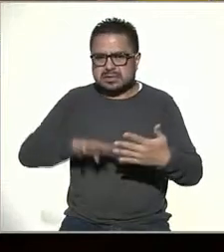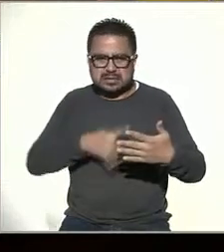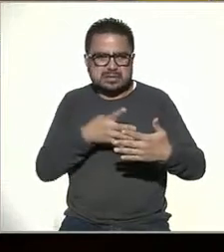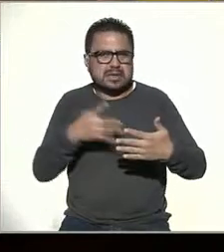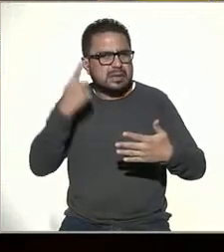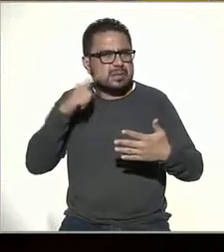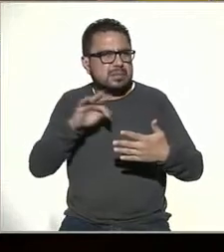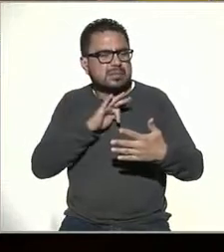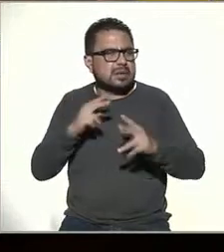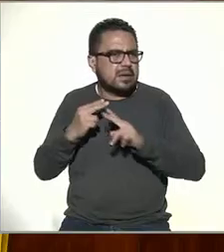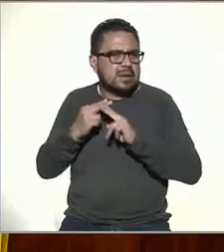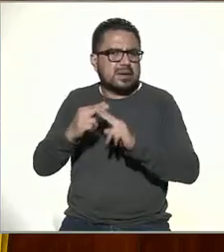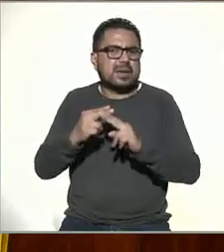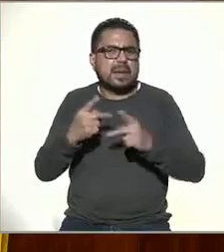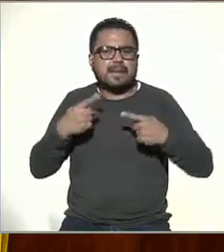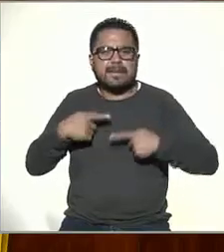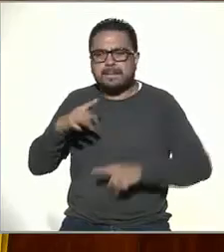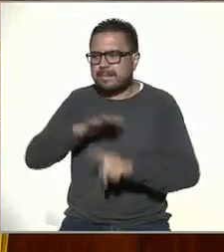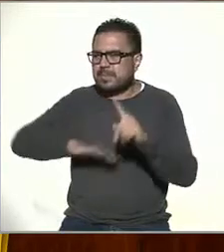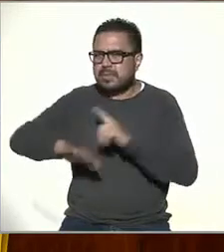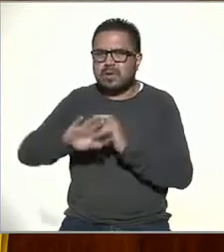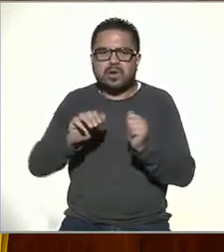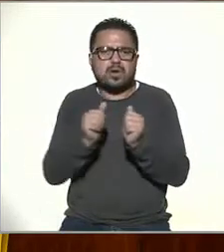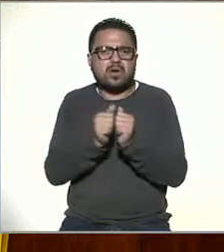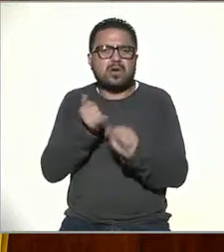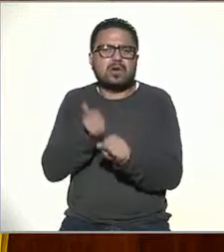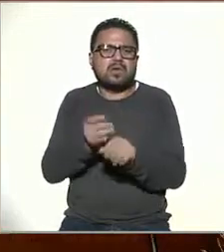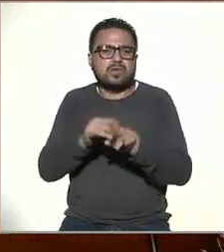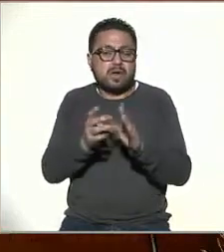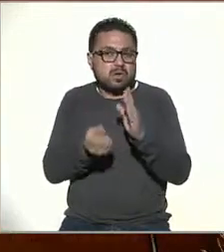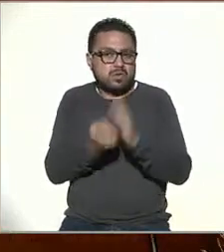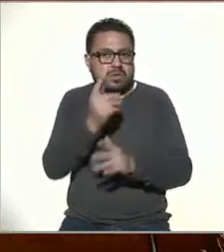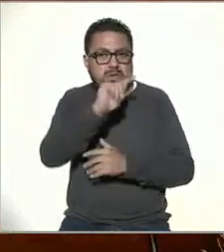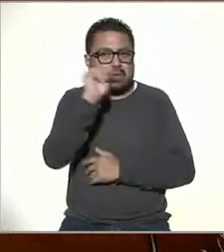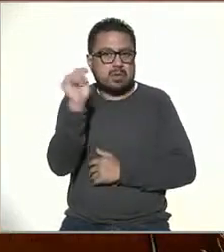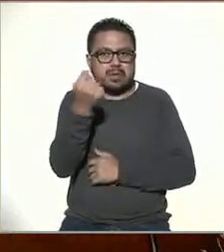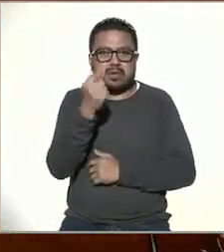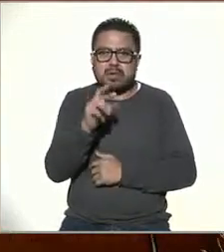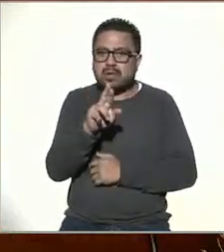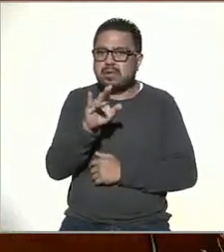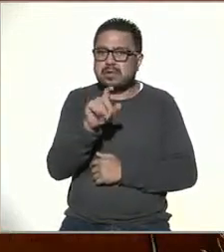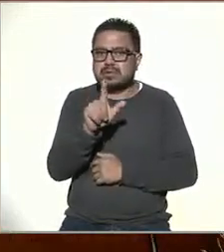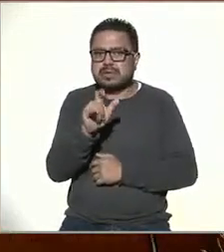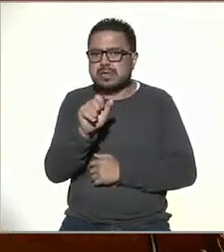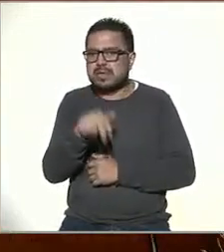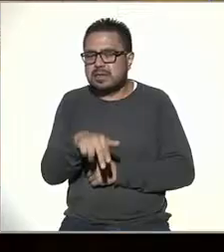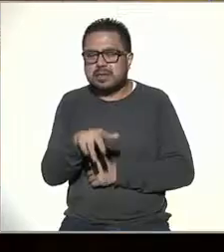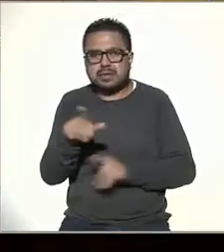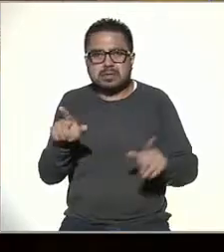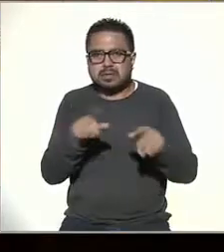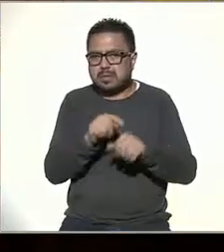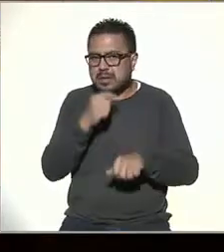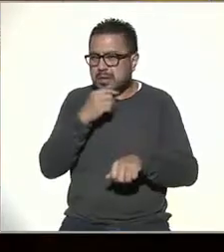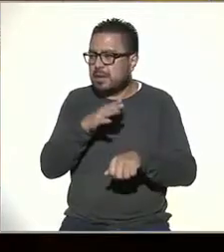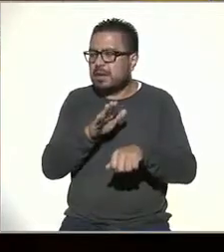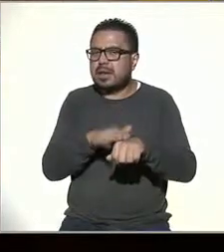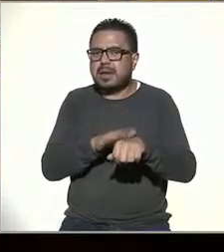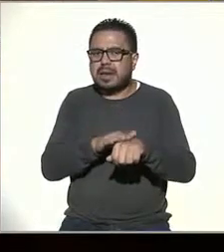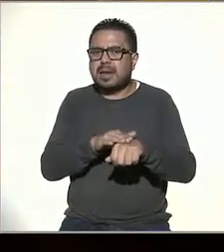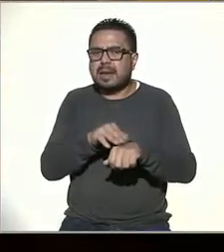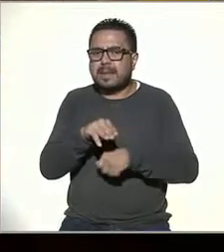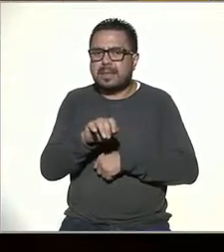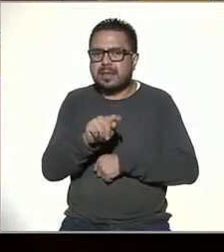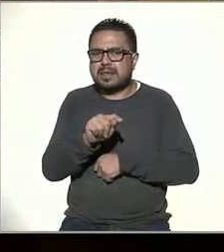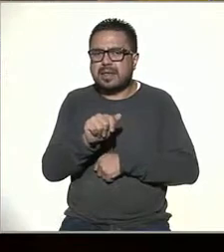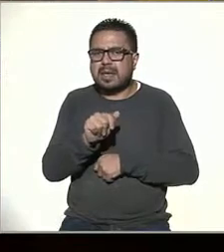mantener a la sociedad con información. Las nuevas tecnologías, Roseli. Lupita, pues nada más recordarles, hablando del metamedio,